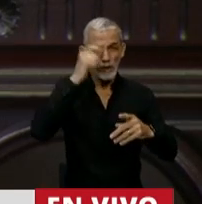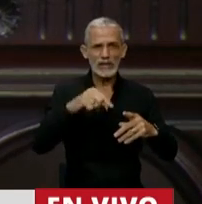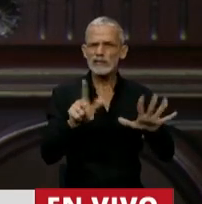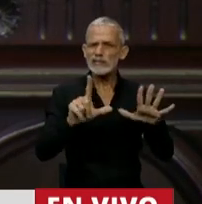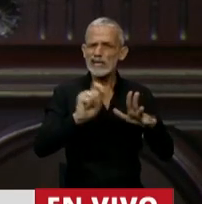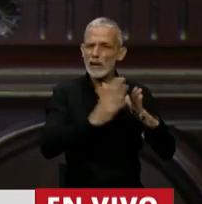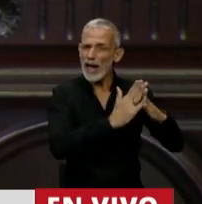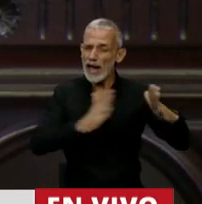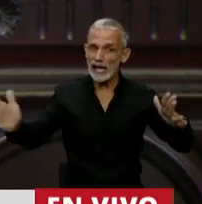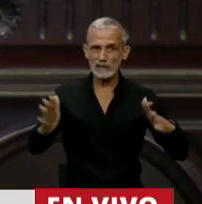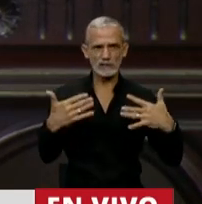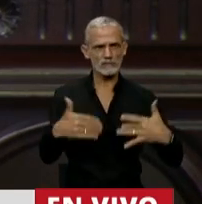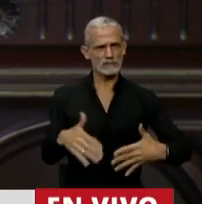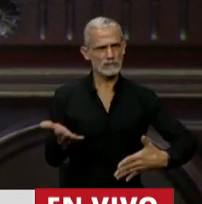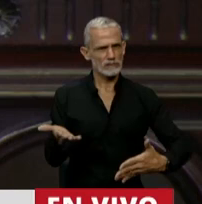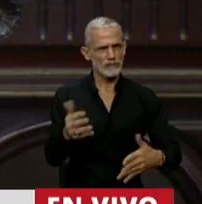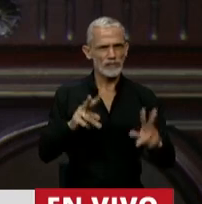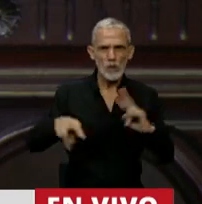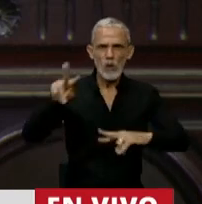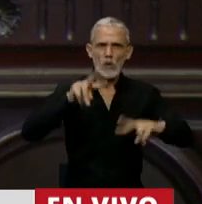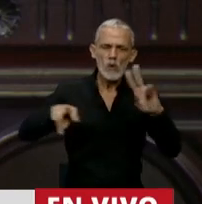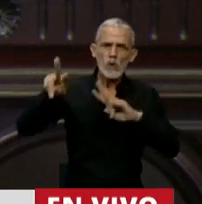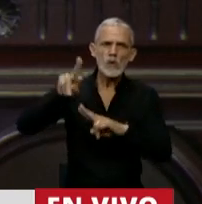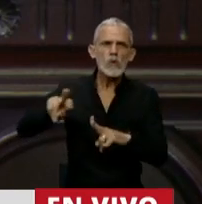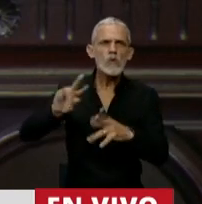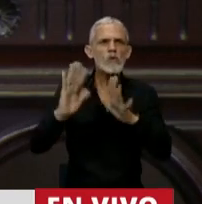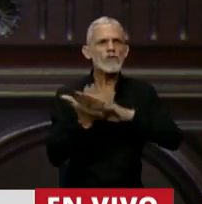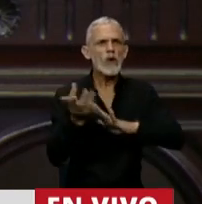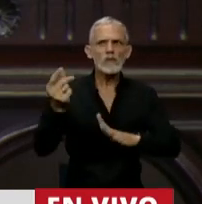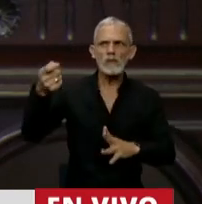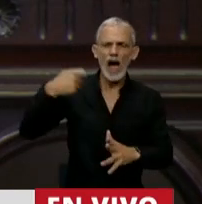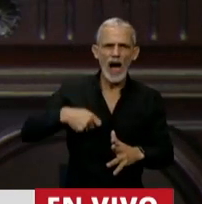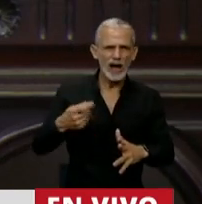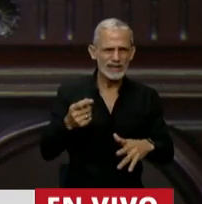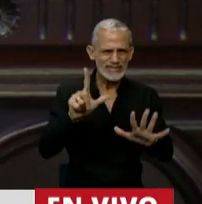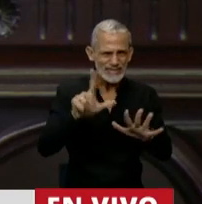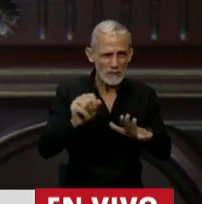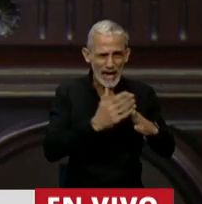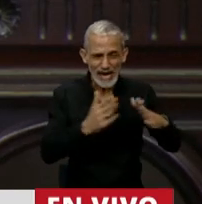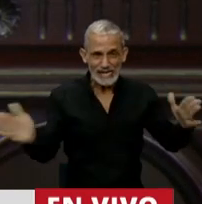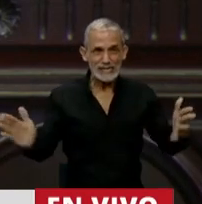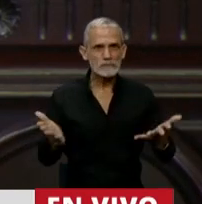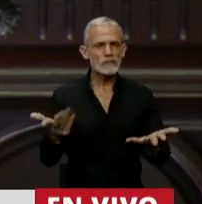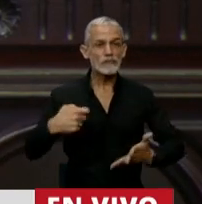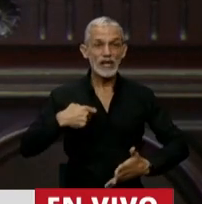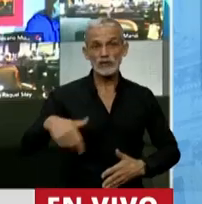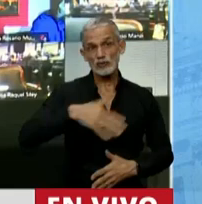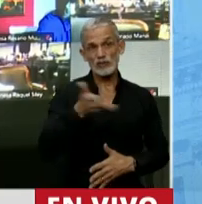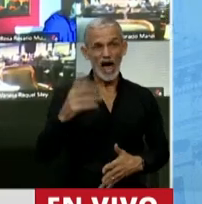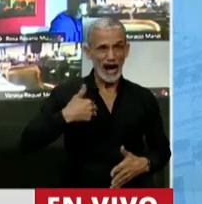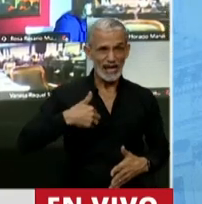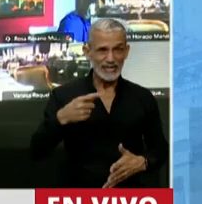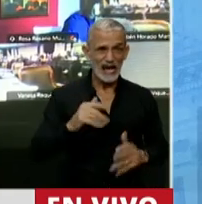desde que empezaron a encontrar esta fuente de financiamiento, miren, si la sociedad argentina hubiera esperado